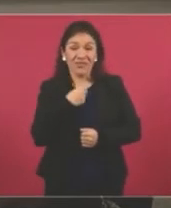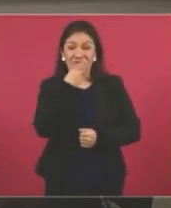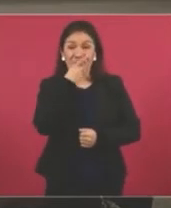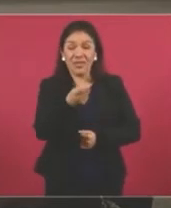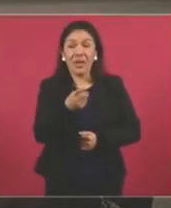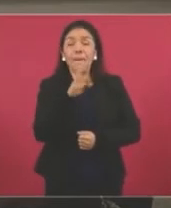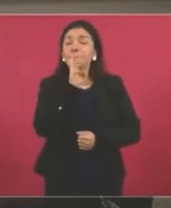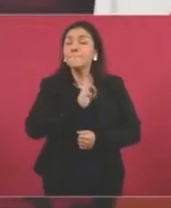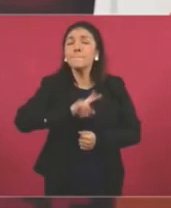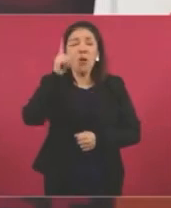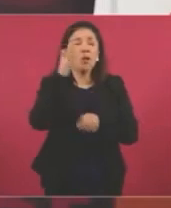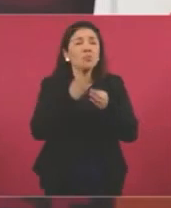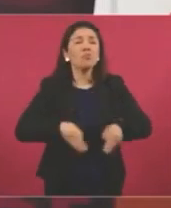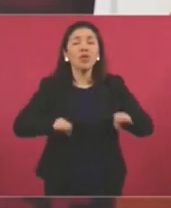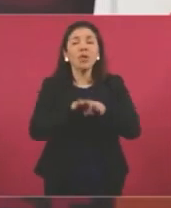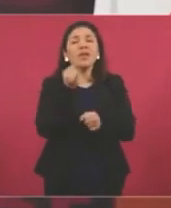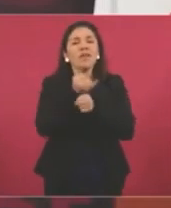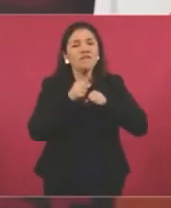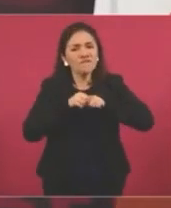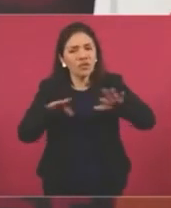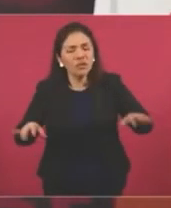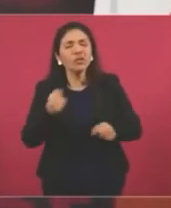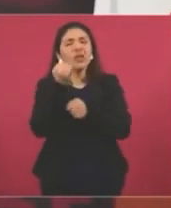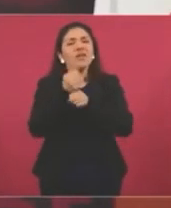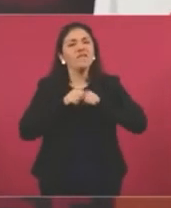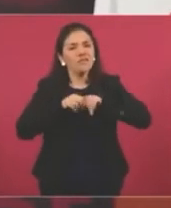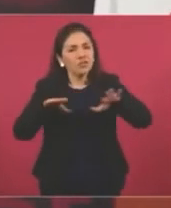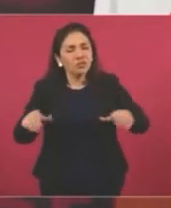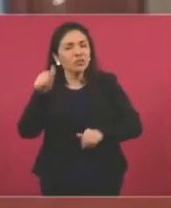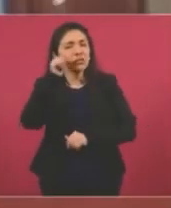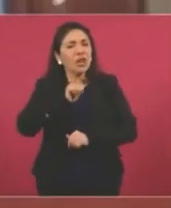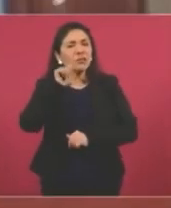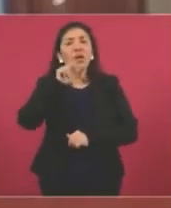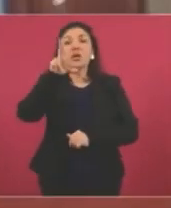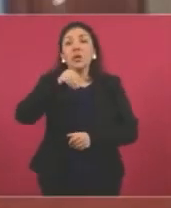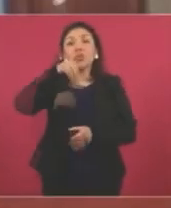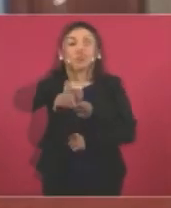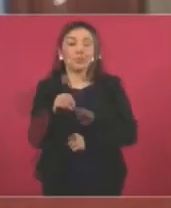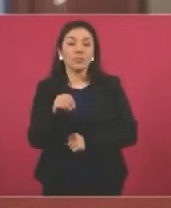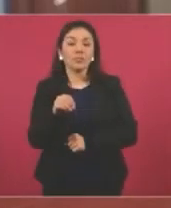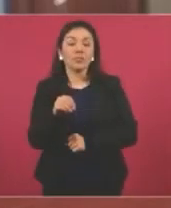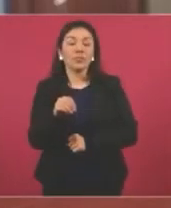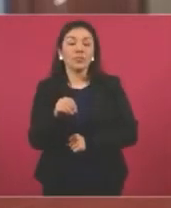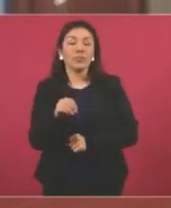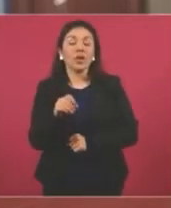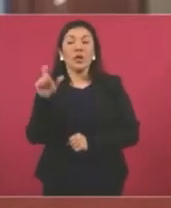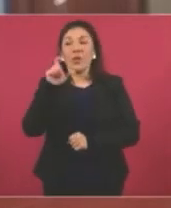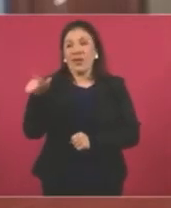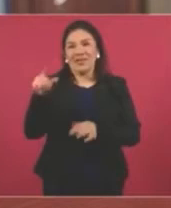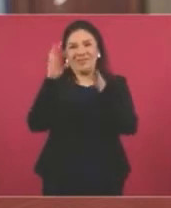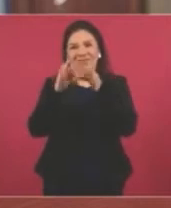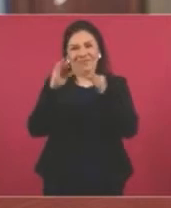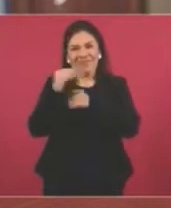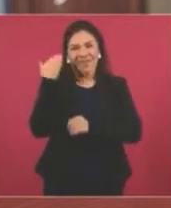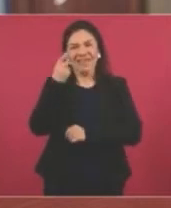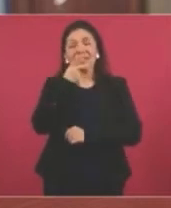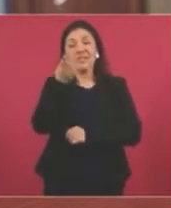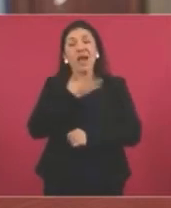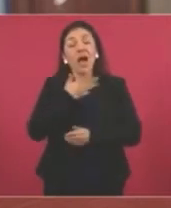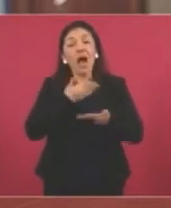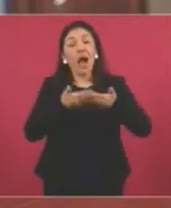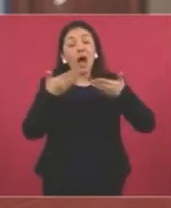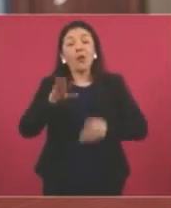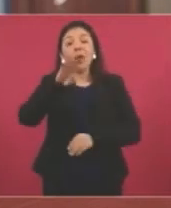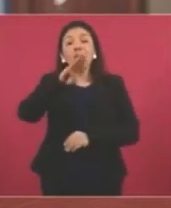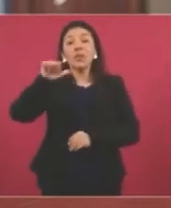informar, informar, informar, no ocultar nada. La Cicela hablaba de que lleva el 96